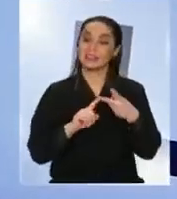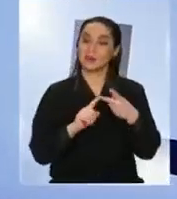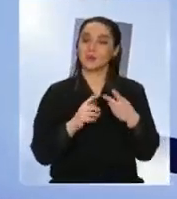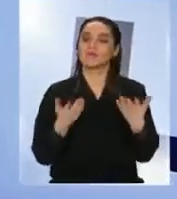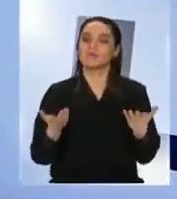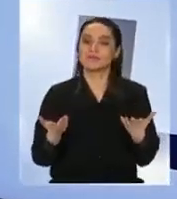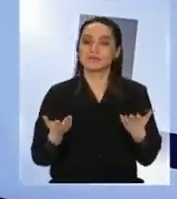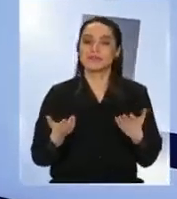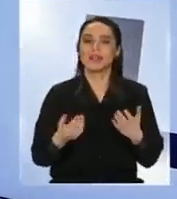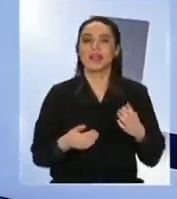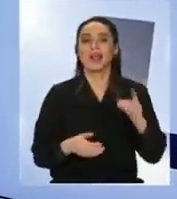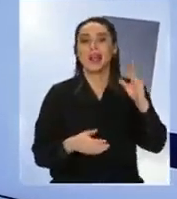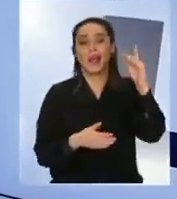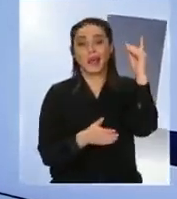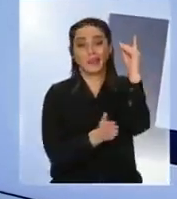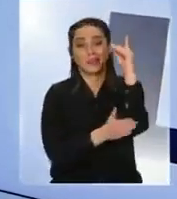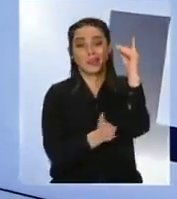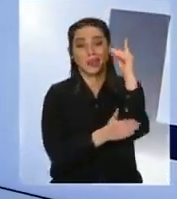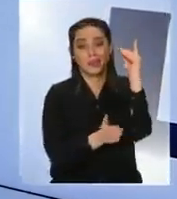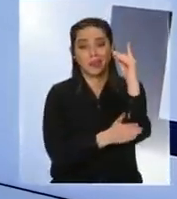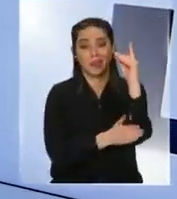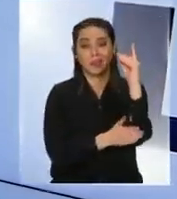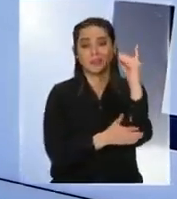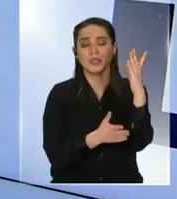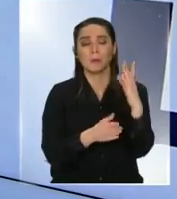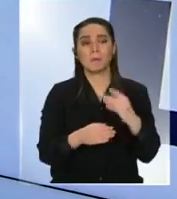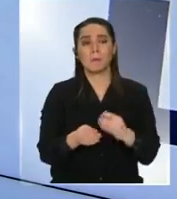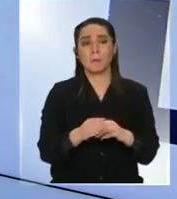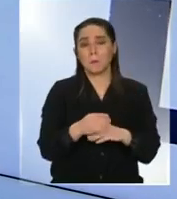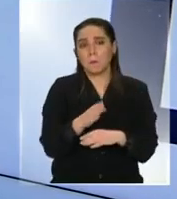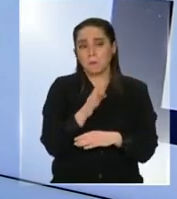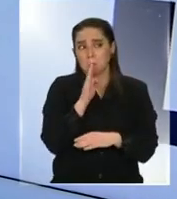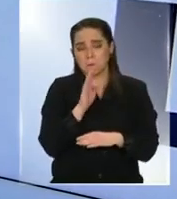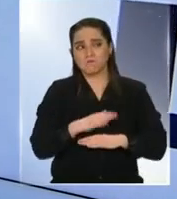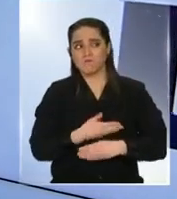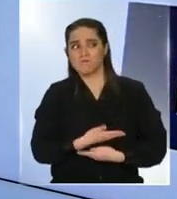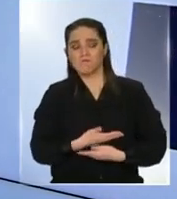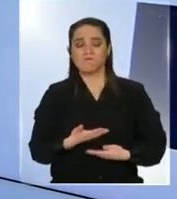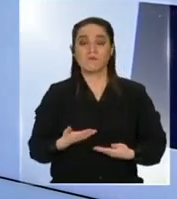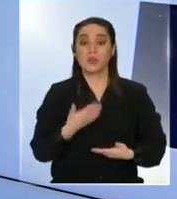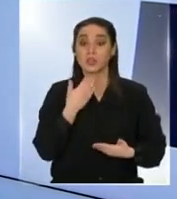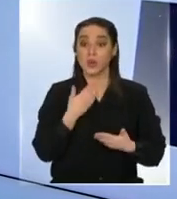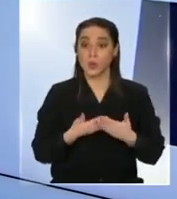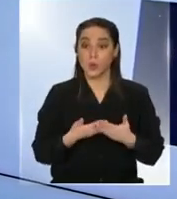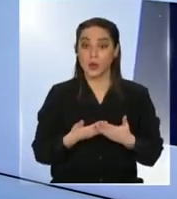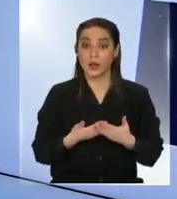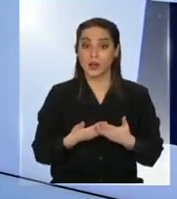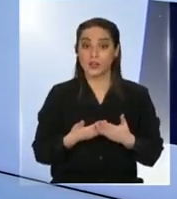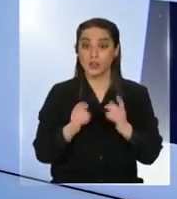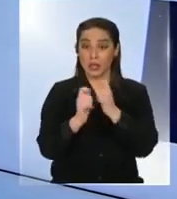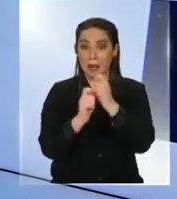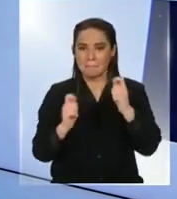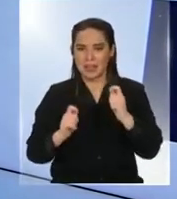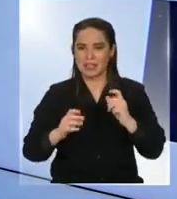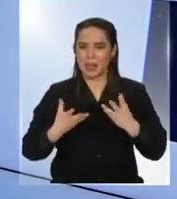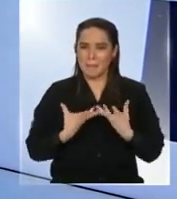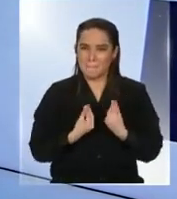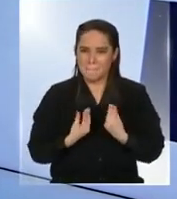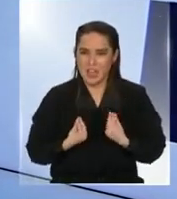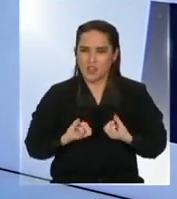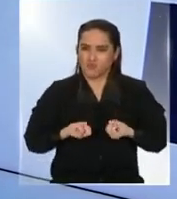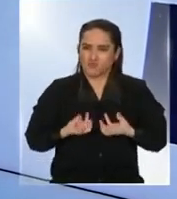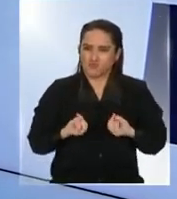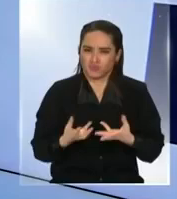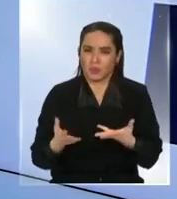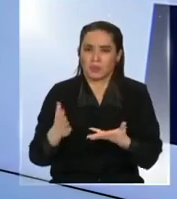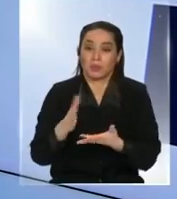porque la derecha históricamente en nuestro país se ha mostrado muy pragmática y en momentos donde con estas campañas del terror que hacen en contra de